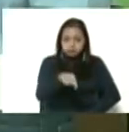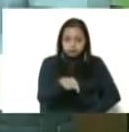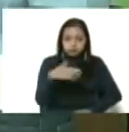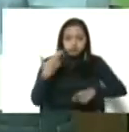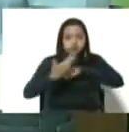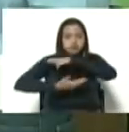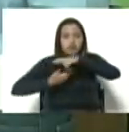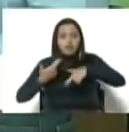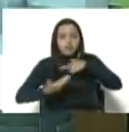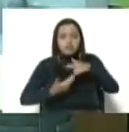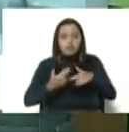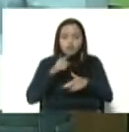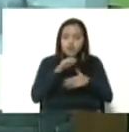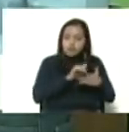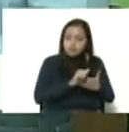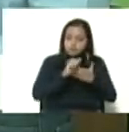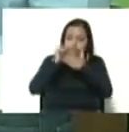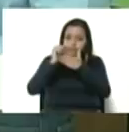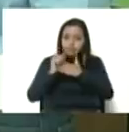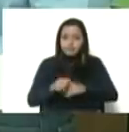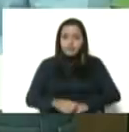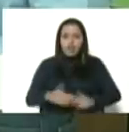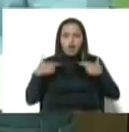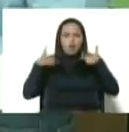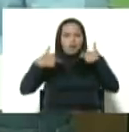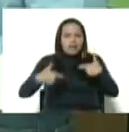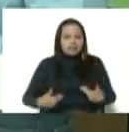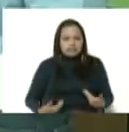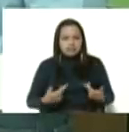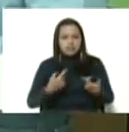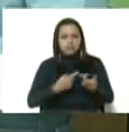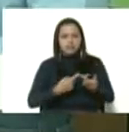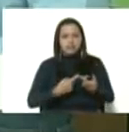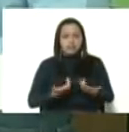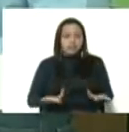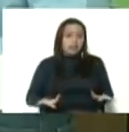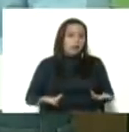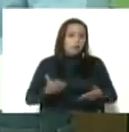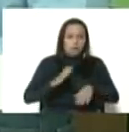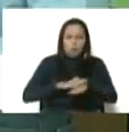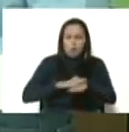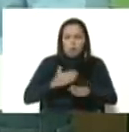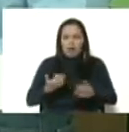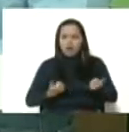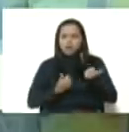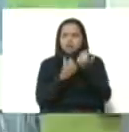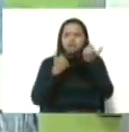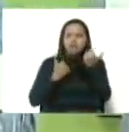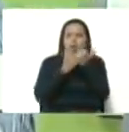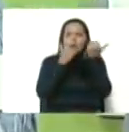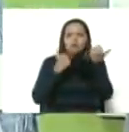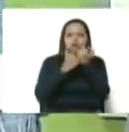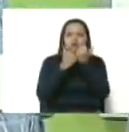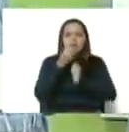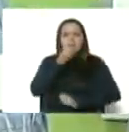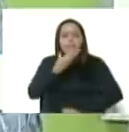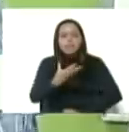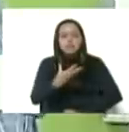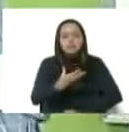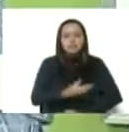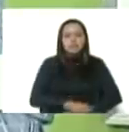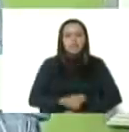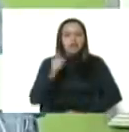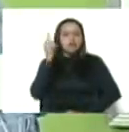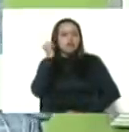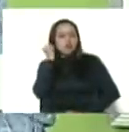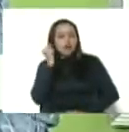revolución que usted lideriza es humanista, porque nosotros apoyamos es al bienestar de